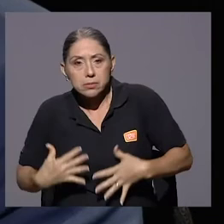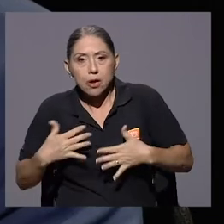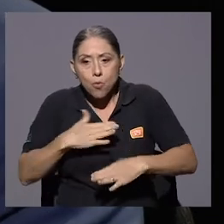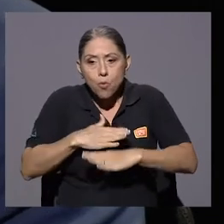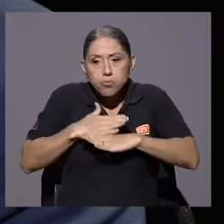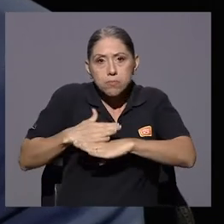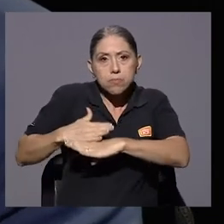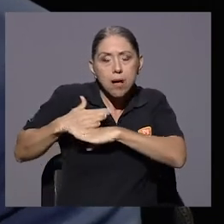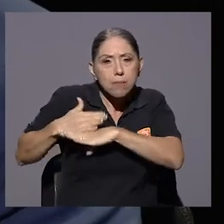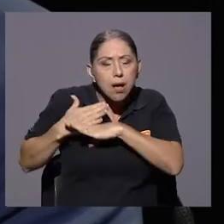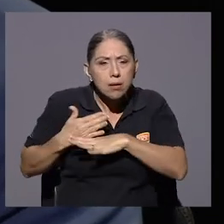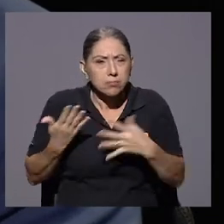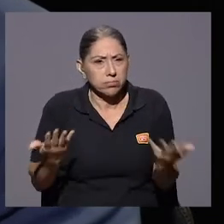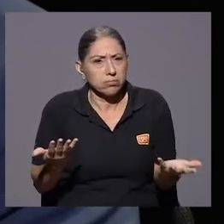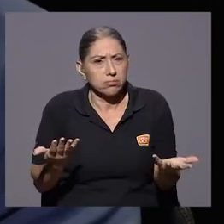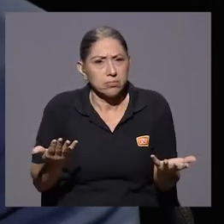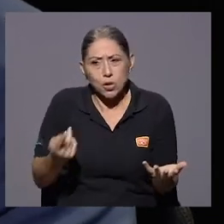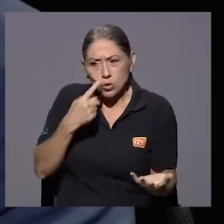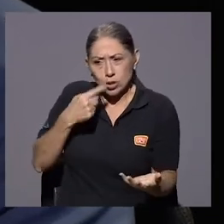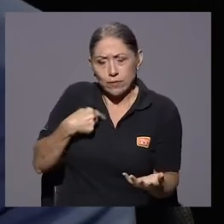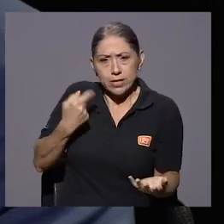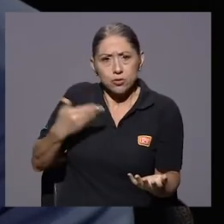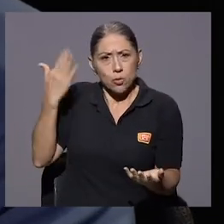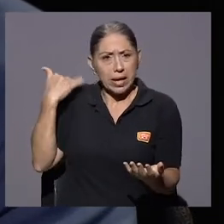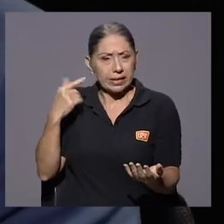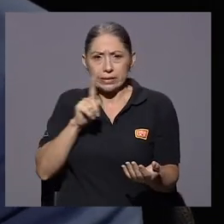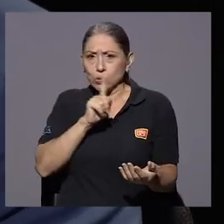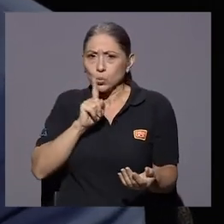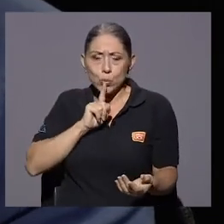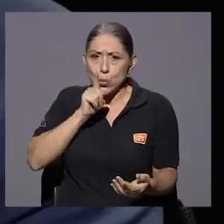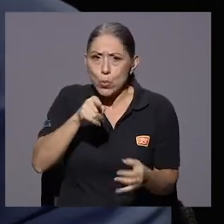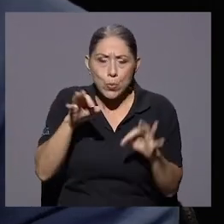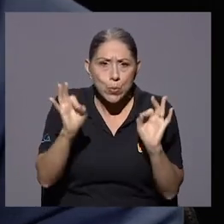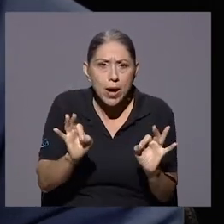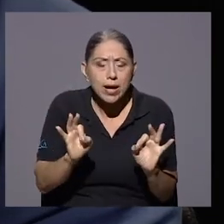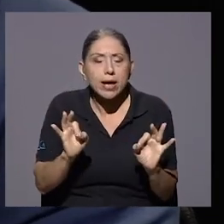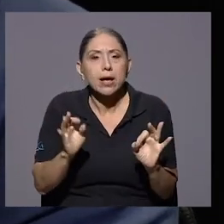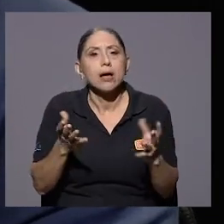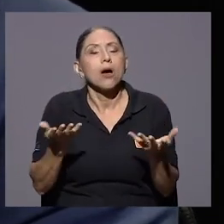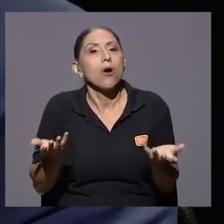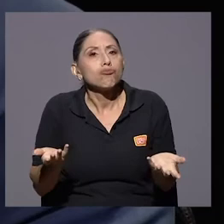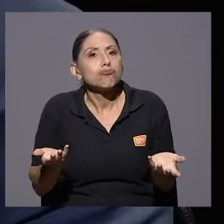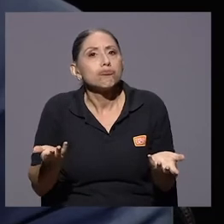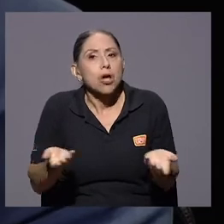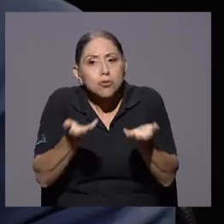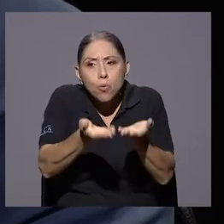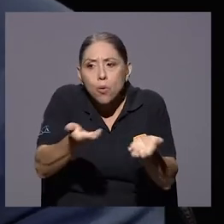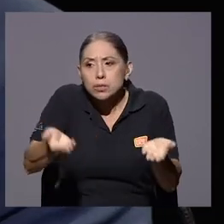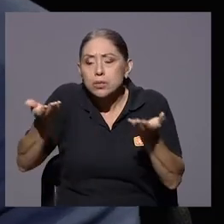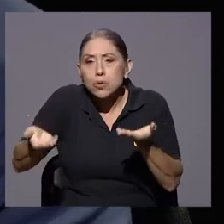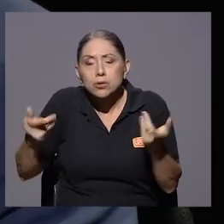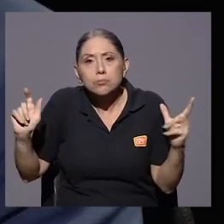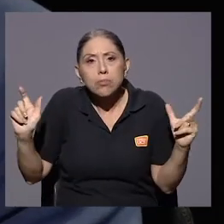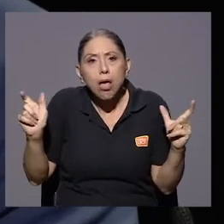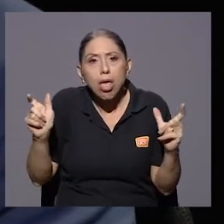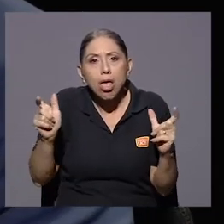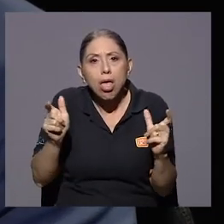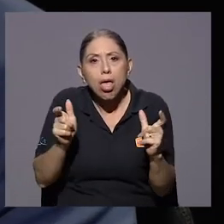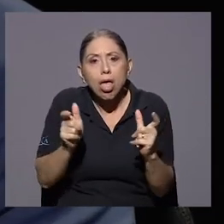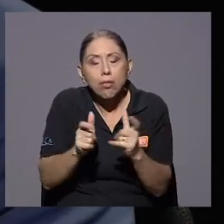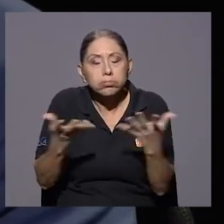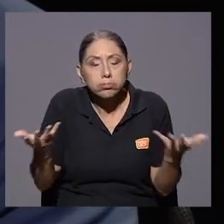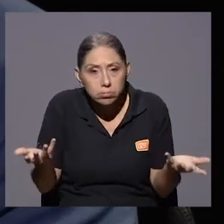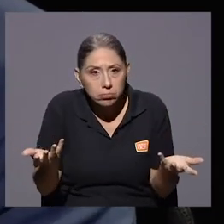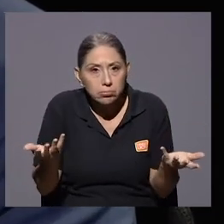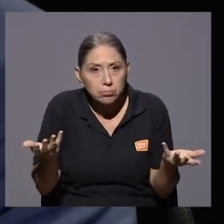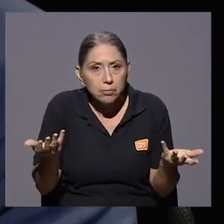a notar que no era tan cierto lo que nos habían dicho, o bien, los insumos se fueron gastando, ¿verdad? Lo que es